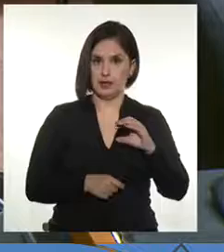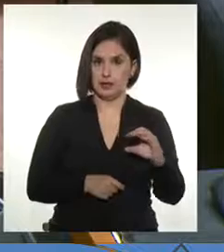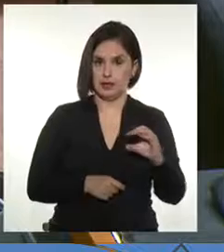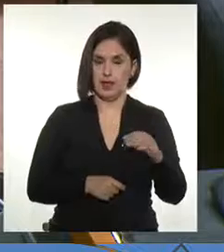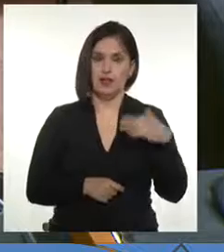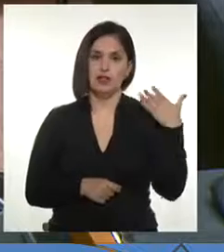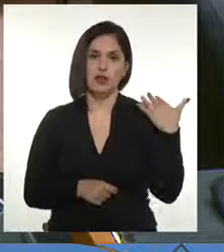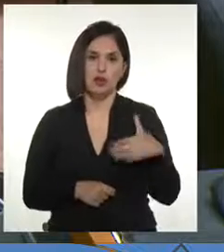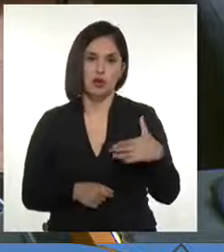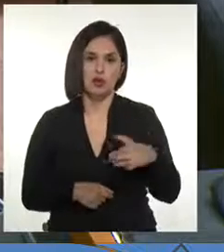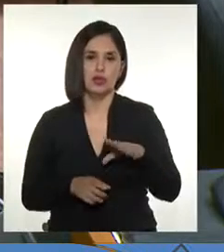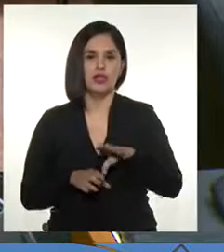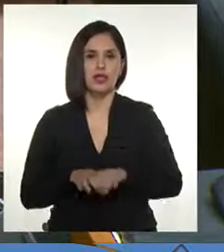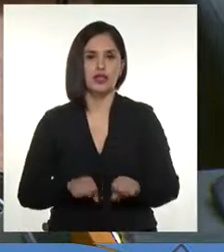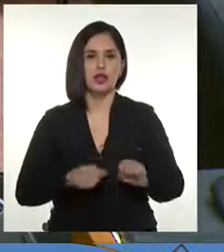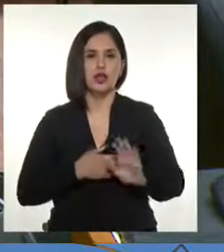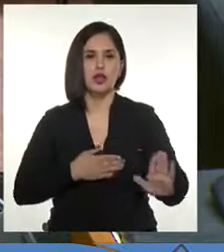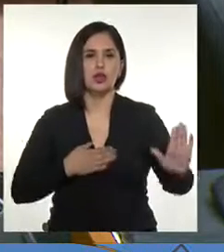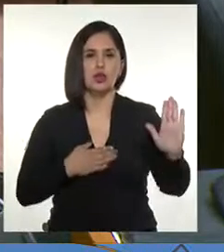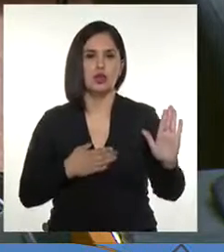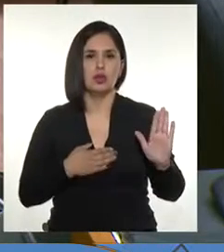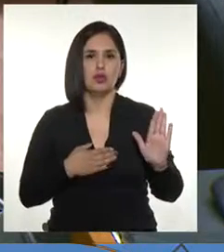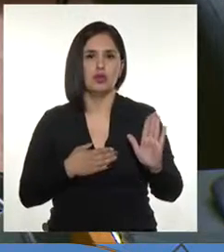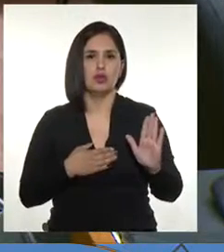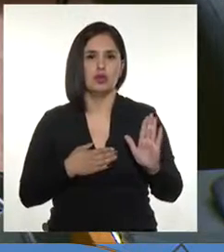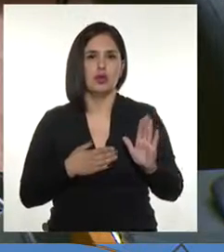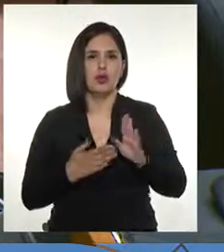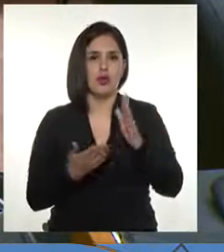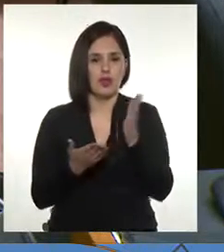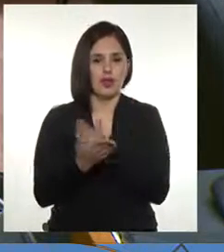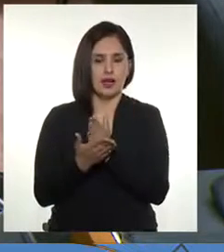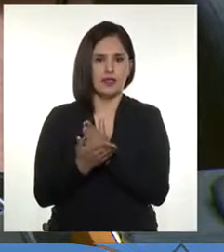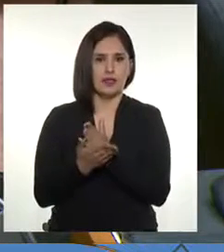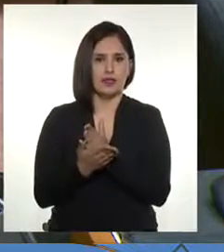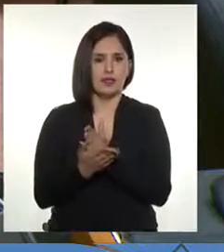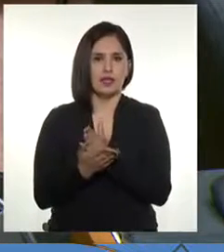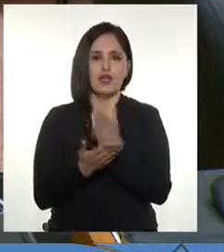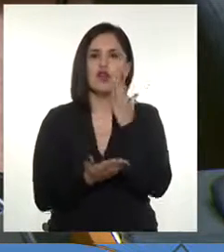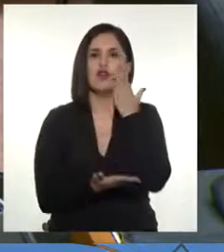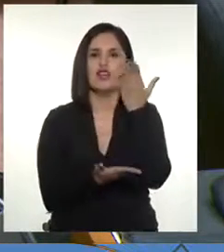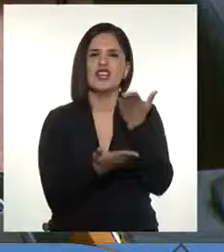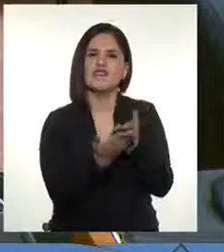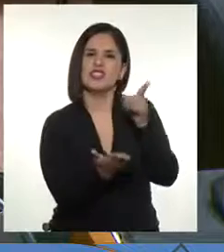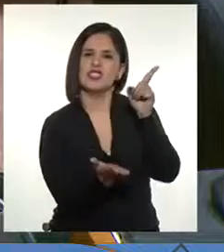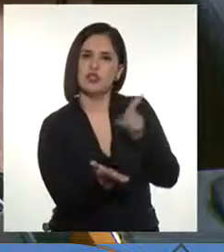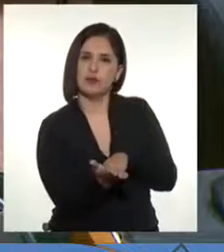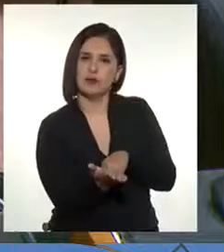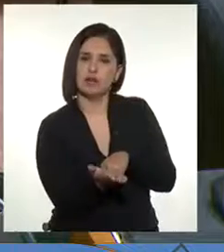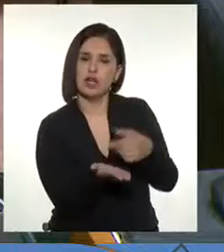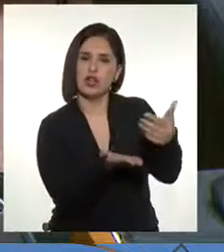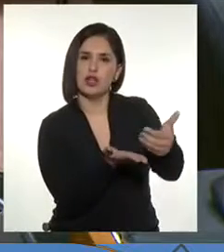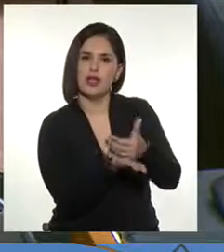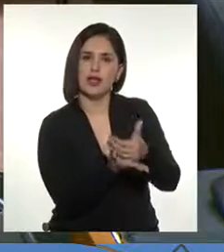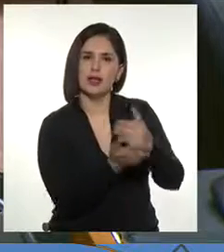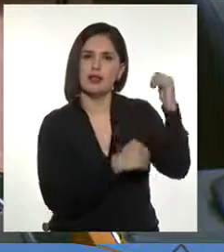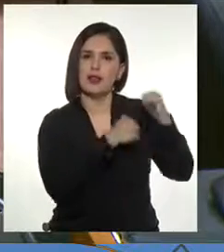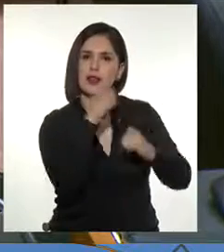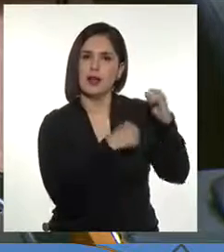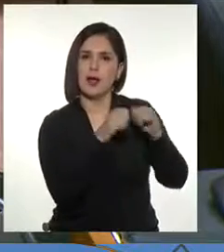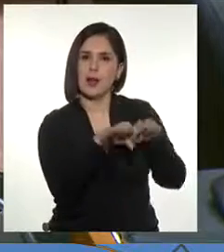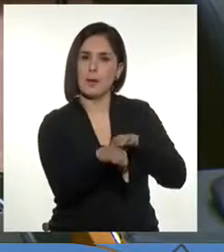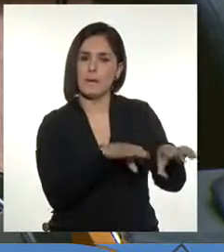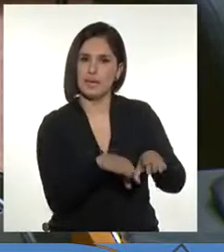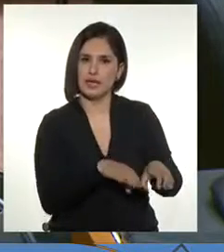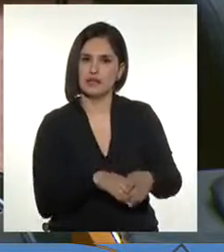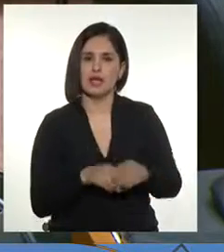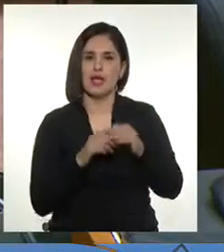en el compromiso de revisar a la baja las exenciones y franquicias tributarias que tienen las rentas del capital y que para el año